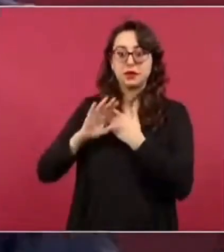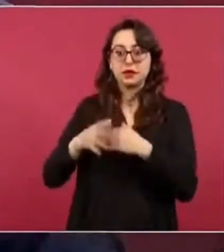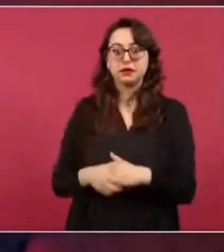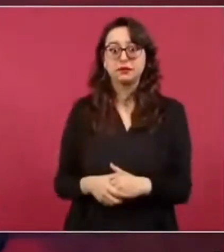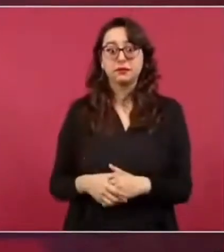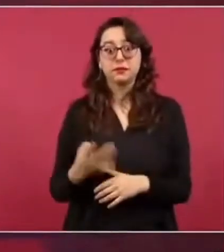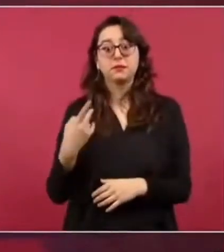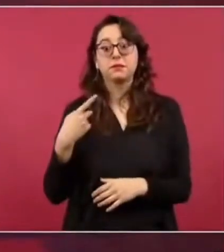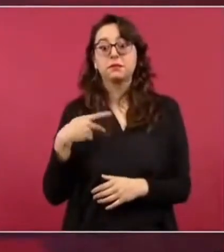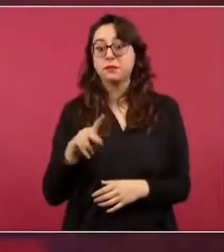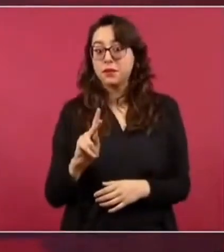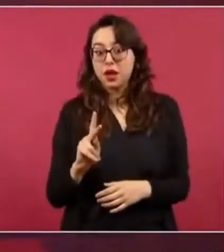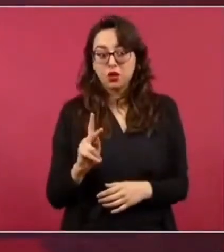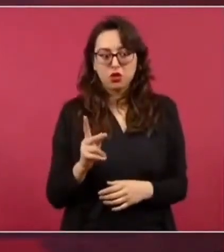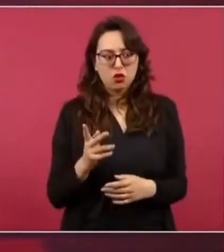ver